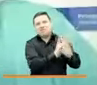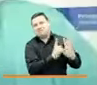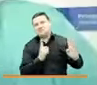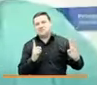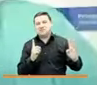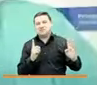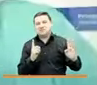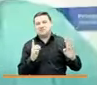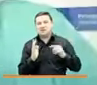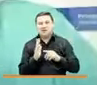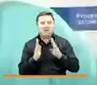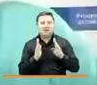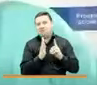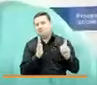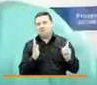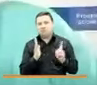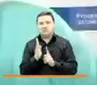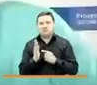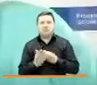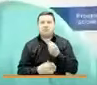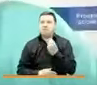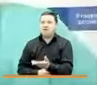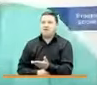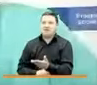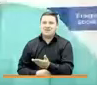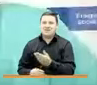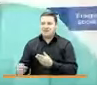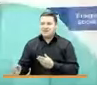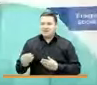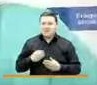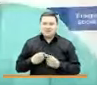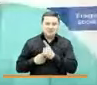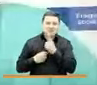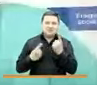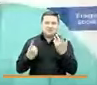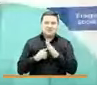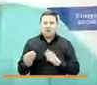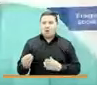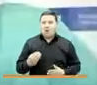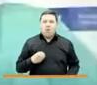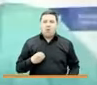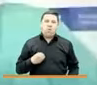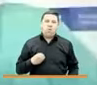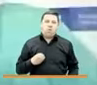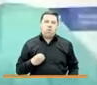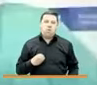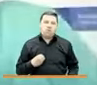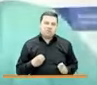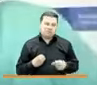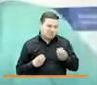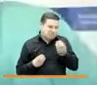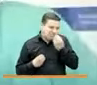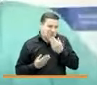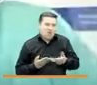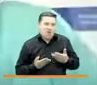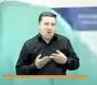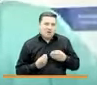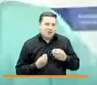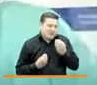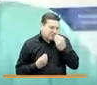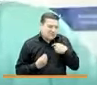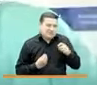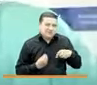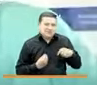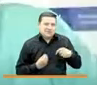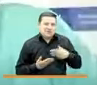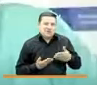directamente a cobrar de 1,160 mil para poder incrementar, pues, los alimentos que